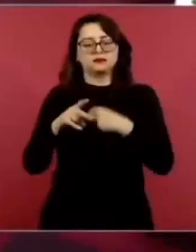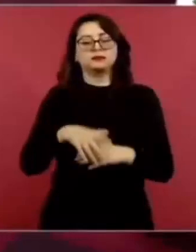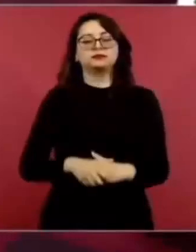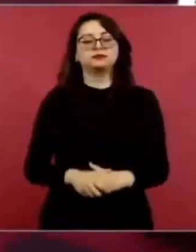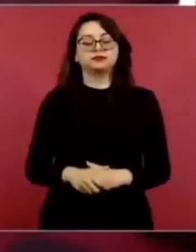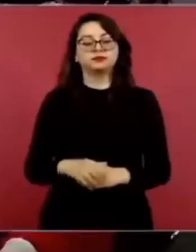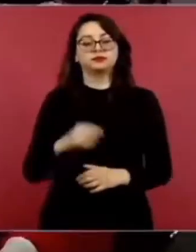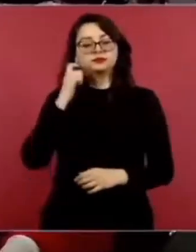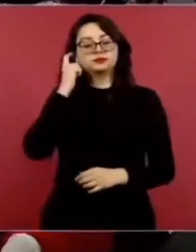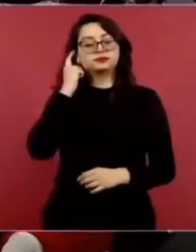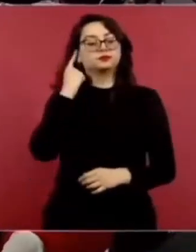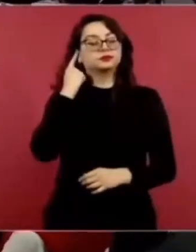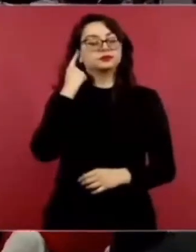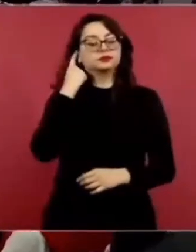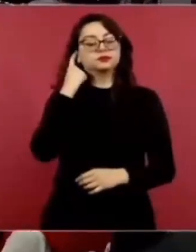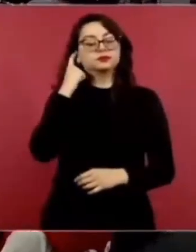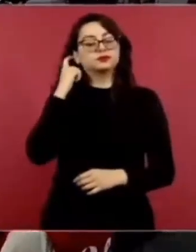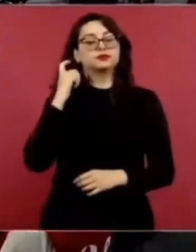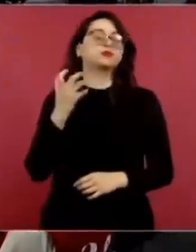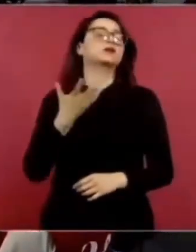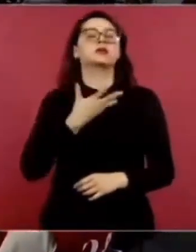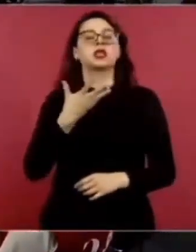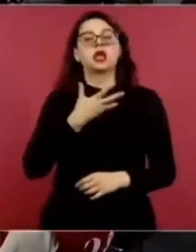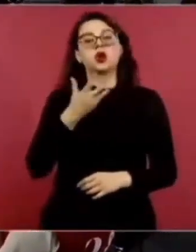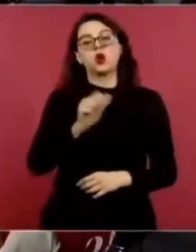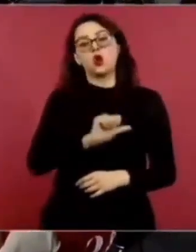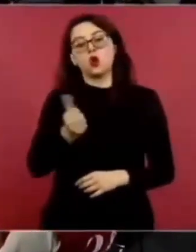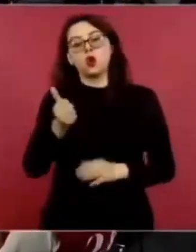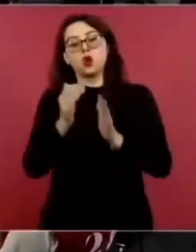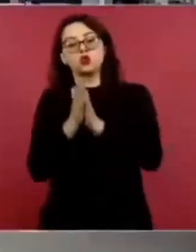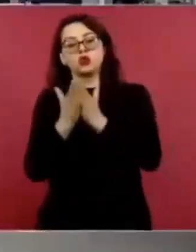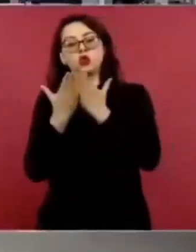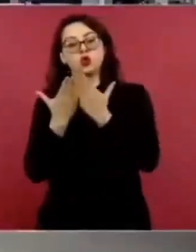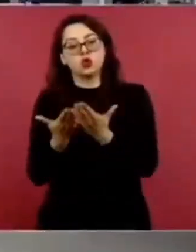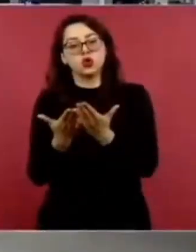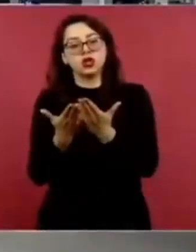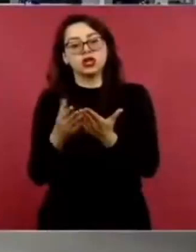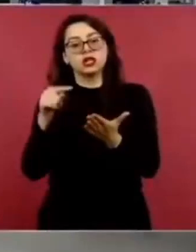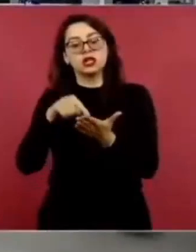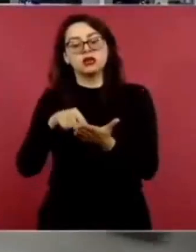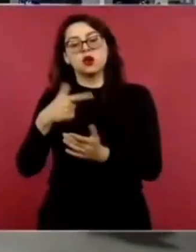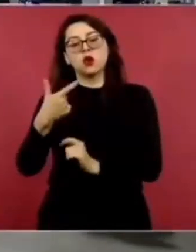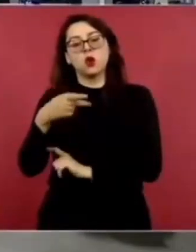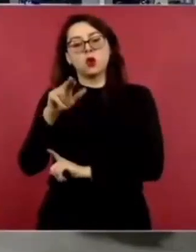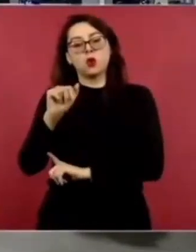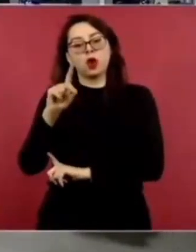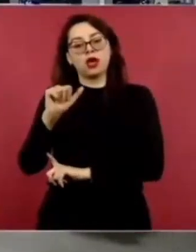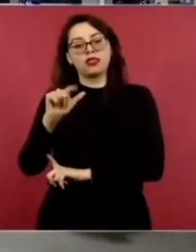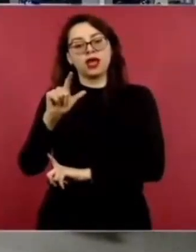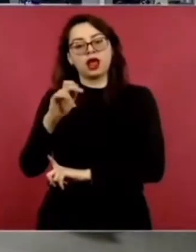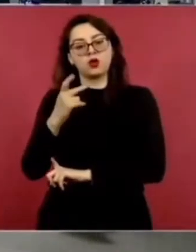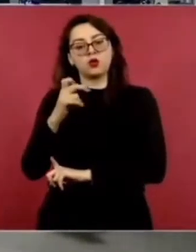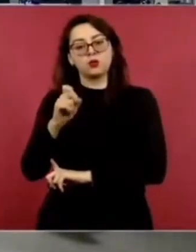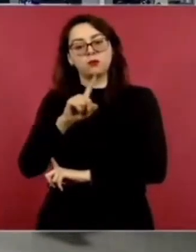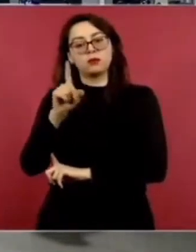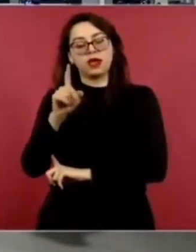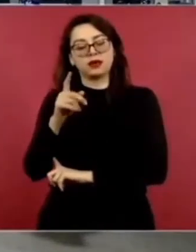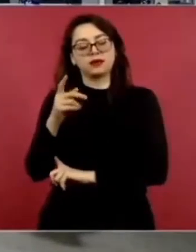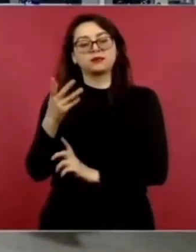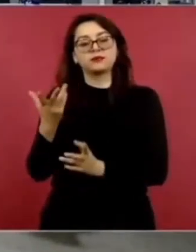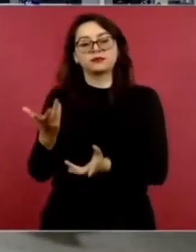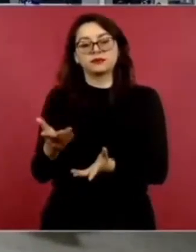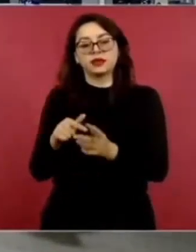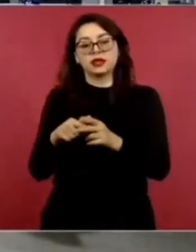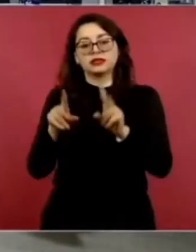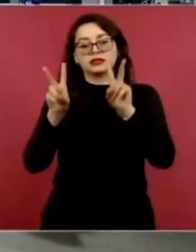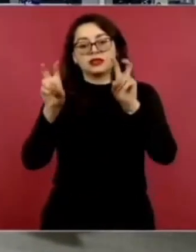Mire, le traigo un libro de una conocida de usted, en este caso Guadalupe Beatriz Aldaco, escribió este libro que se llama Suave